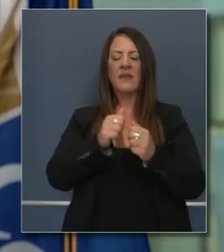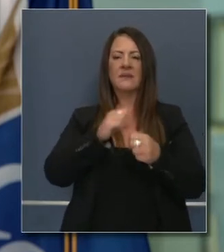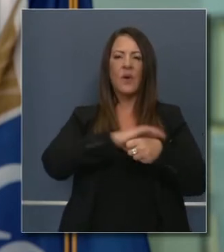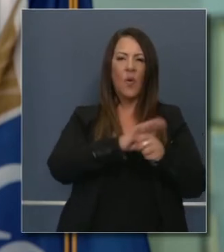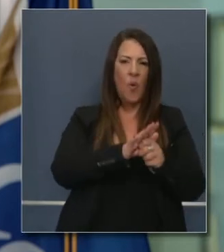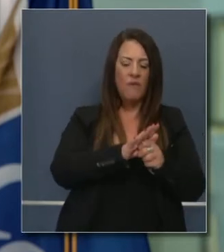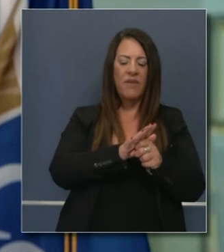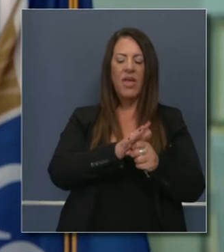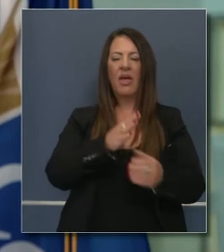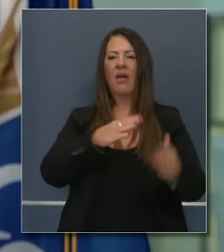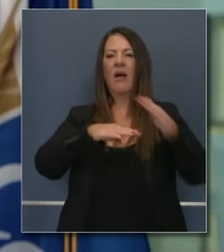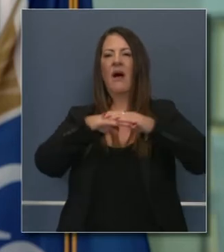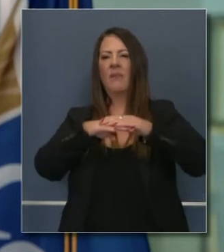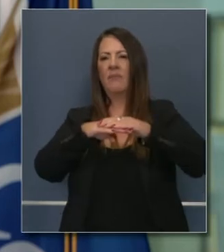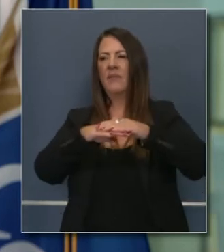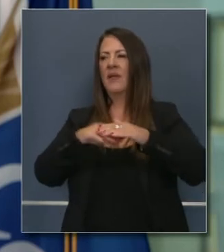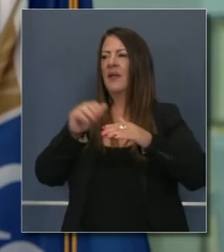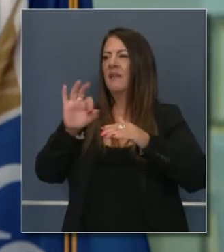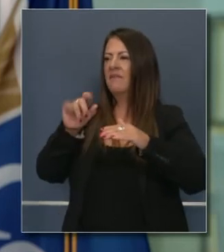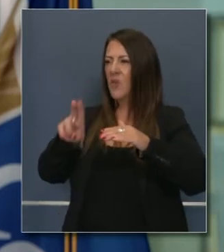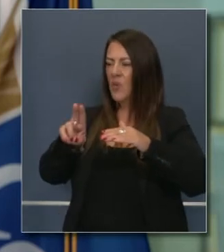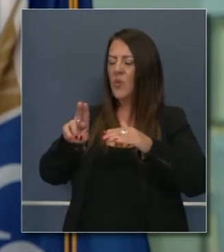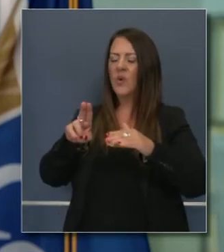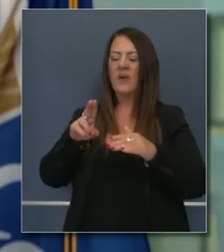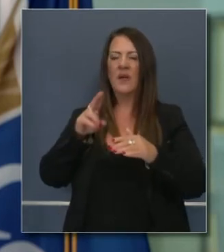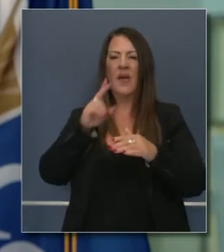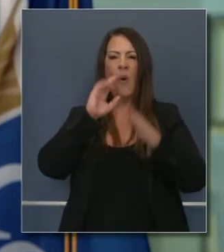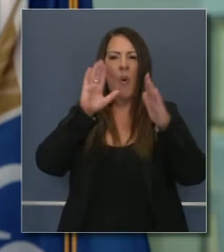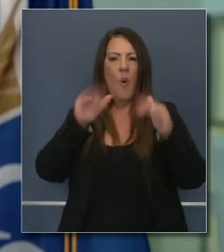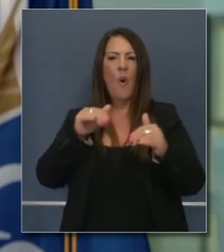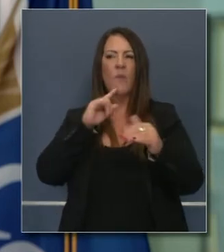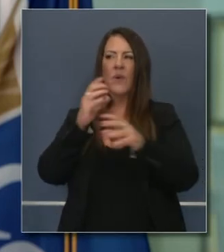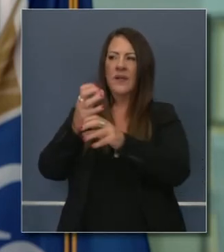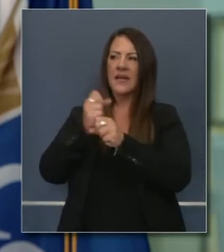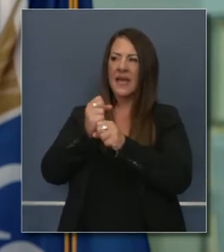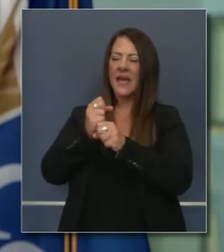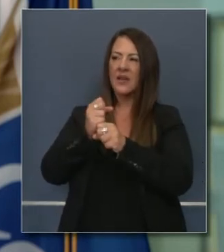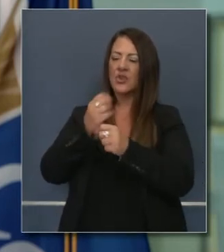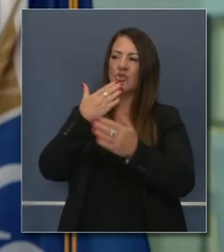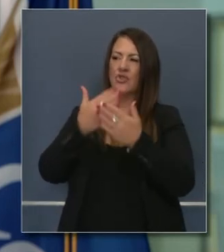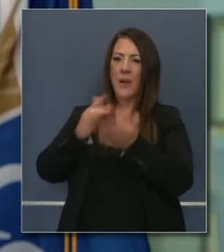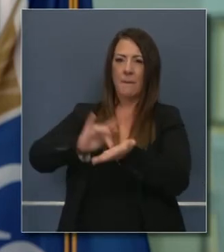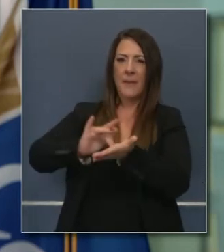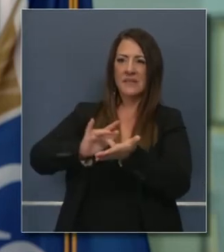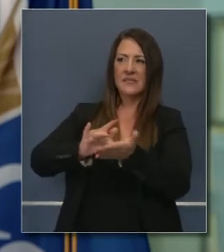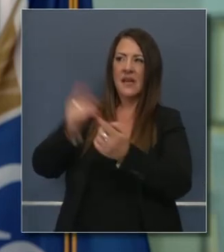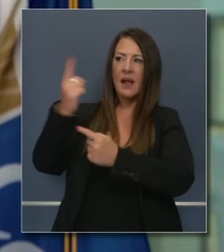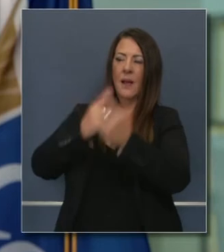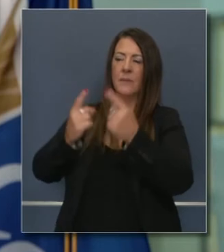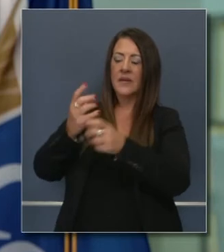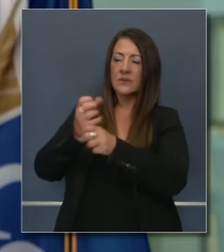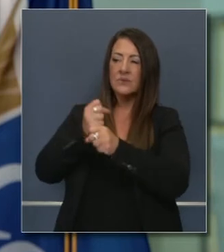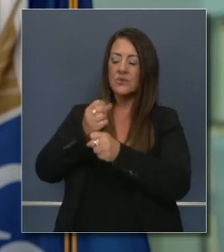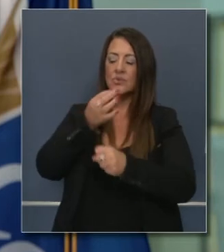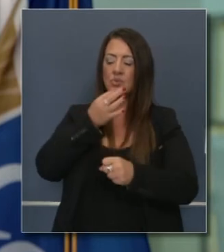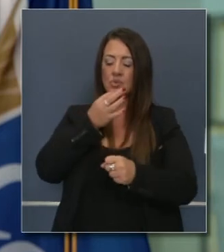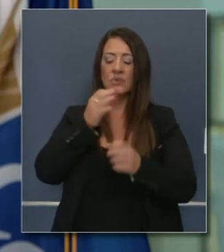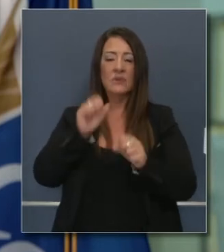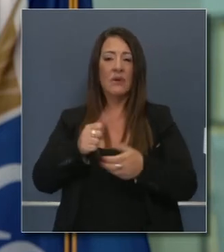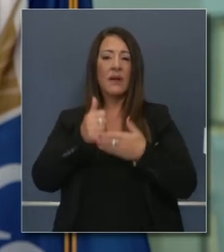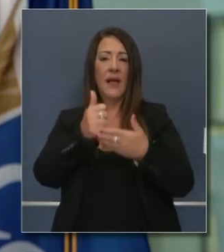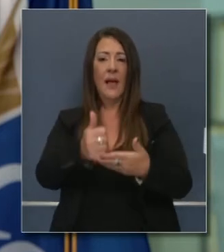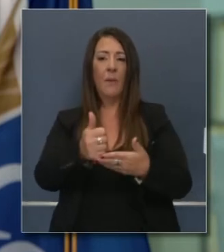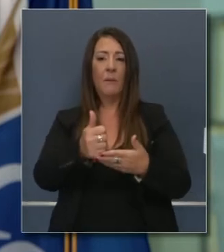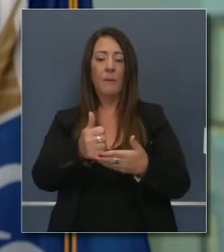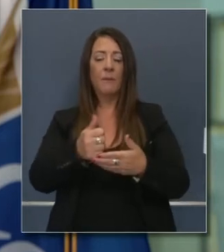vacunas y a resultados terapéuticos de alta calidad que definitivamente tendremos. La pregunta es, ¿qué